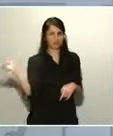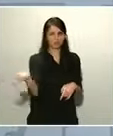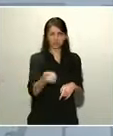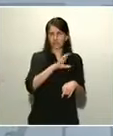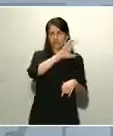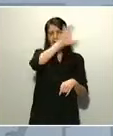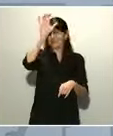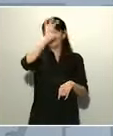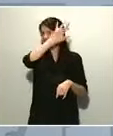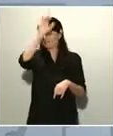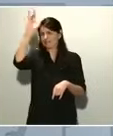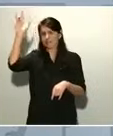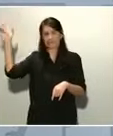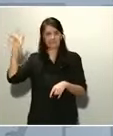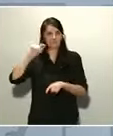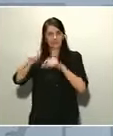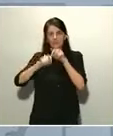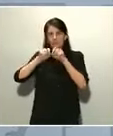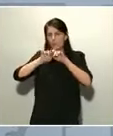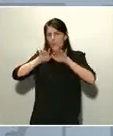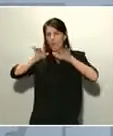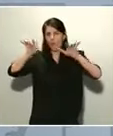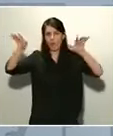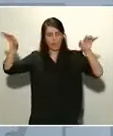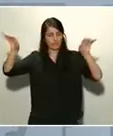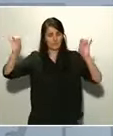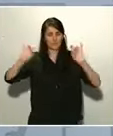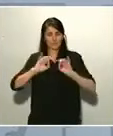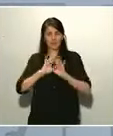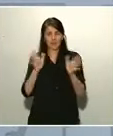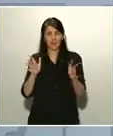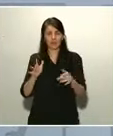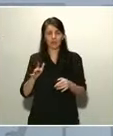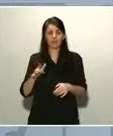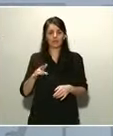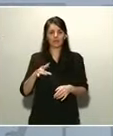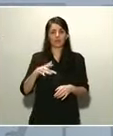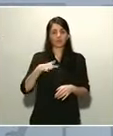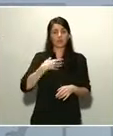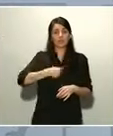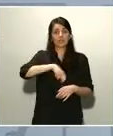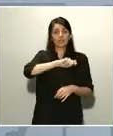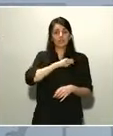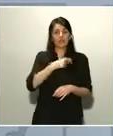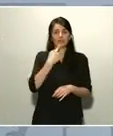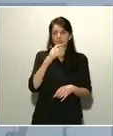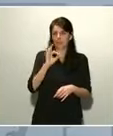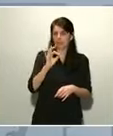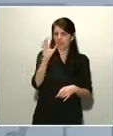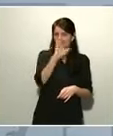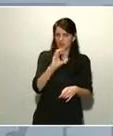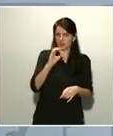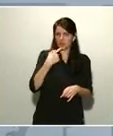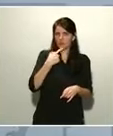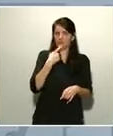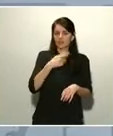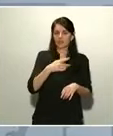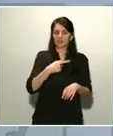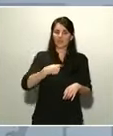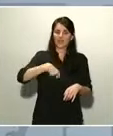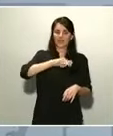sufriendo el embate, la ola del coronavirus. Y probablemente España, como nos dicen los científicos, está a la vanguardia, precisamente